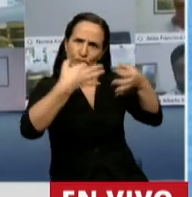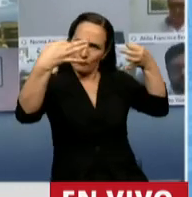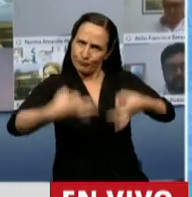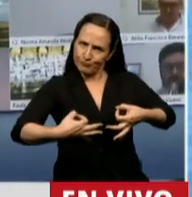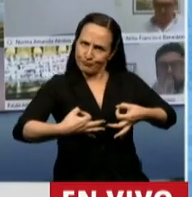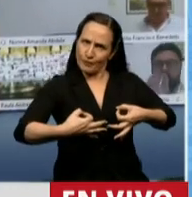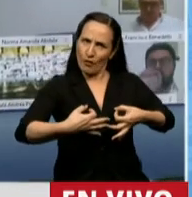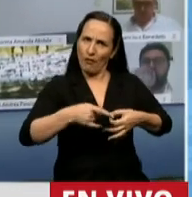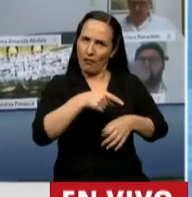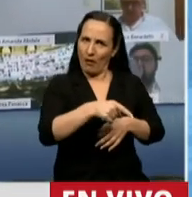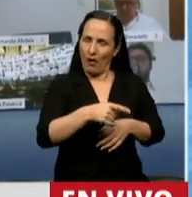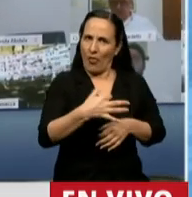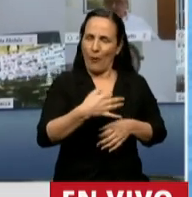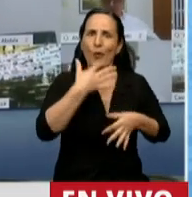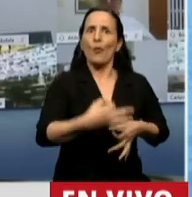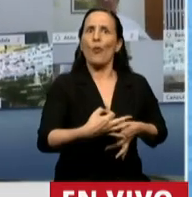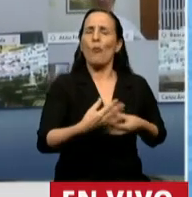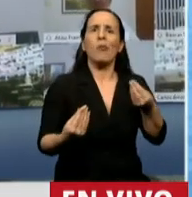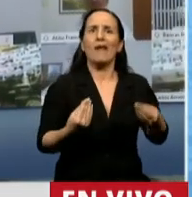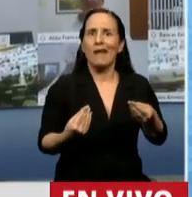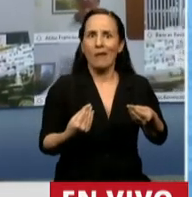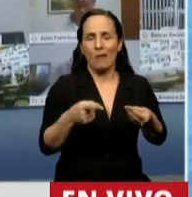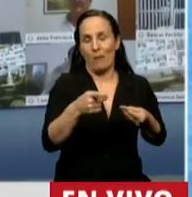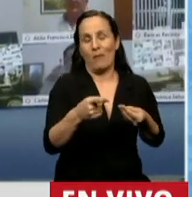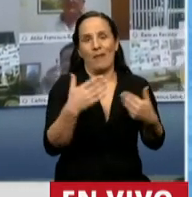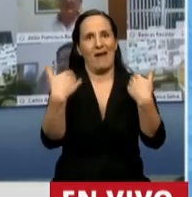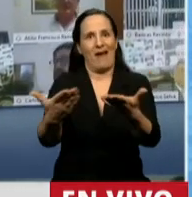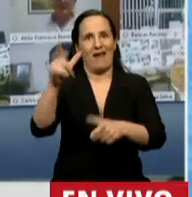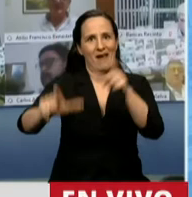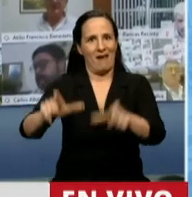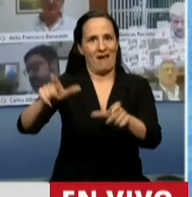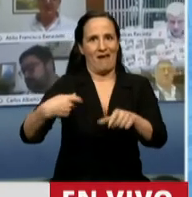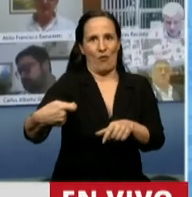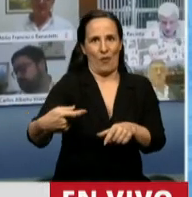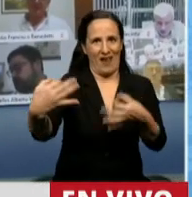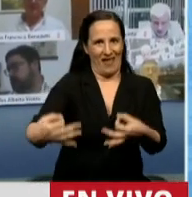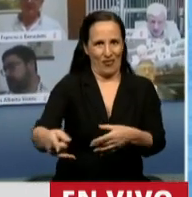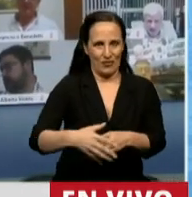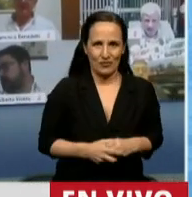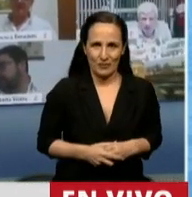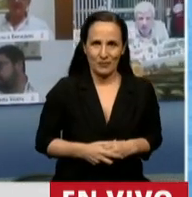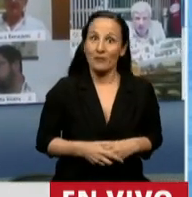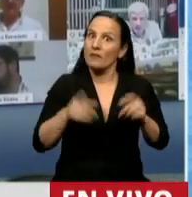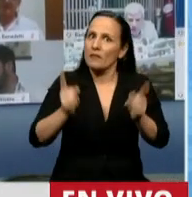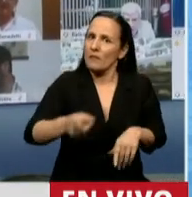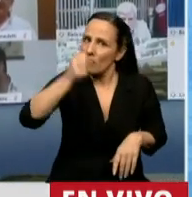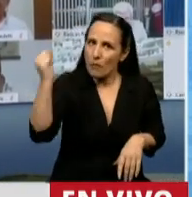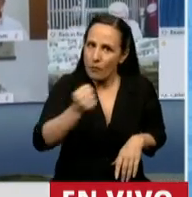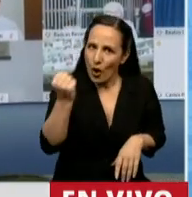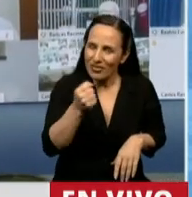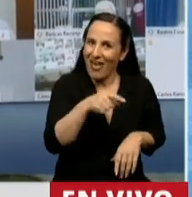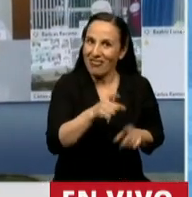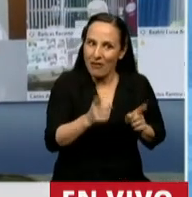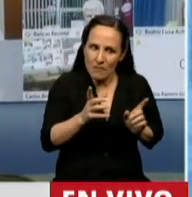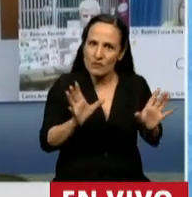cabo en defensa, por supuesto, de nuestros cuidados. Asimismo, es muy importante que este Fondo